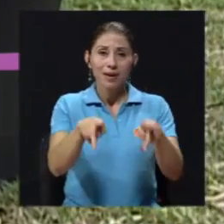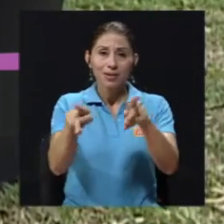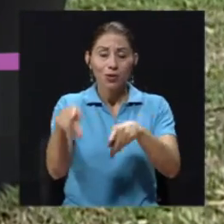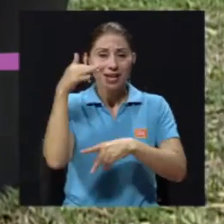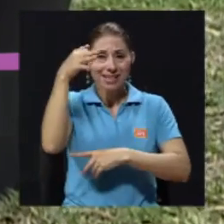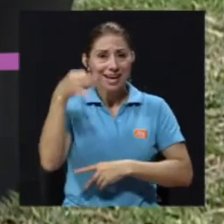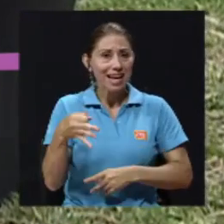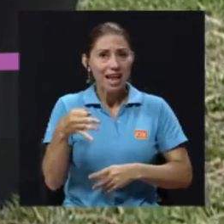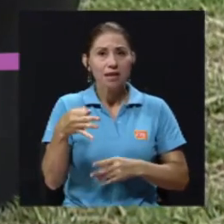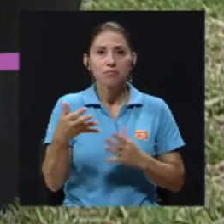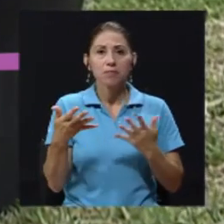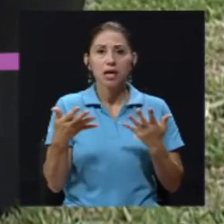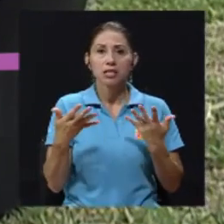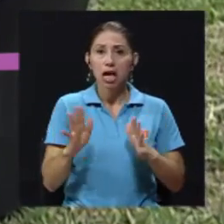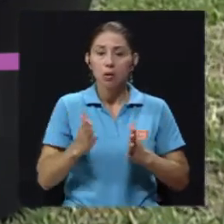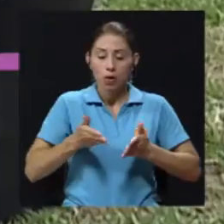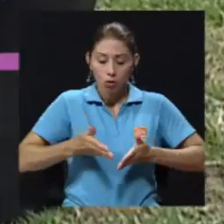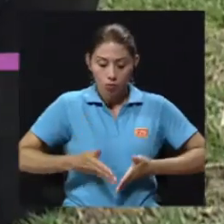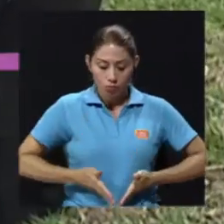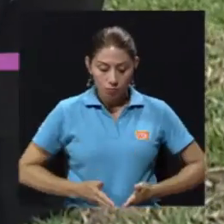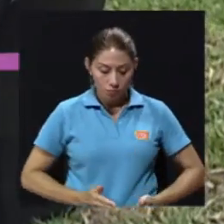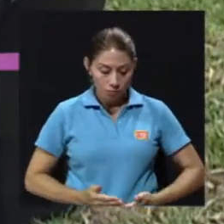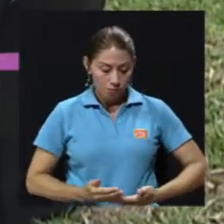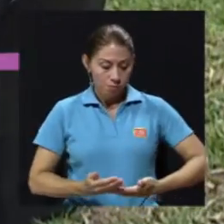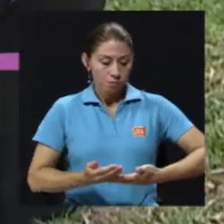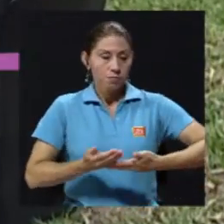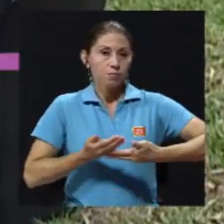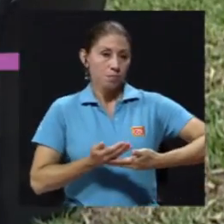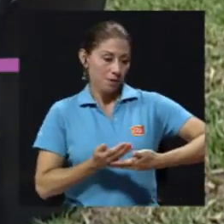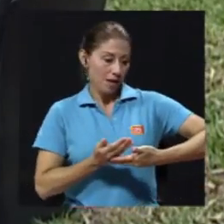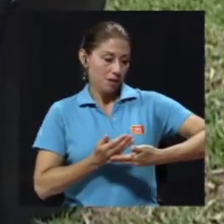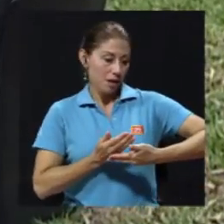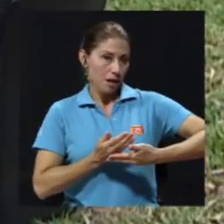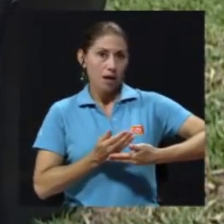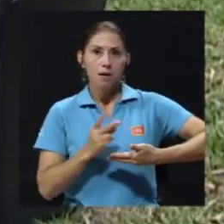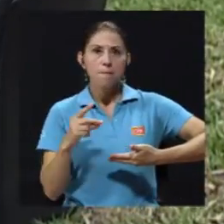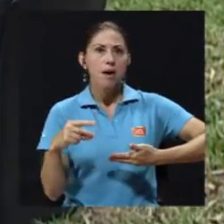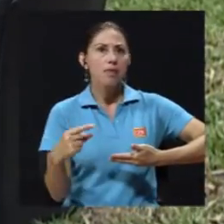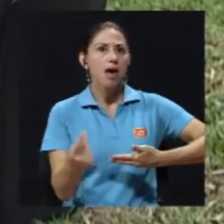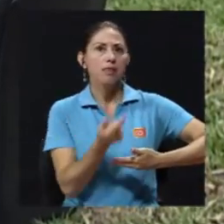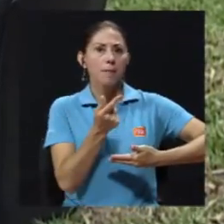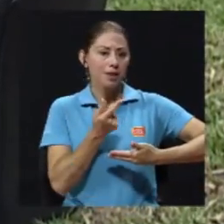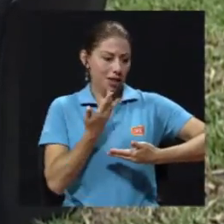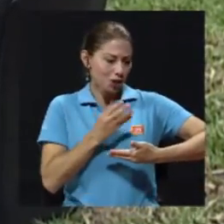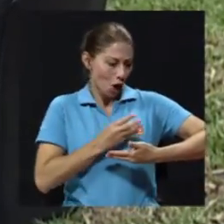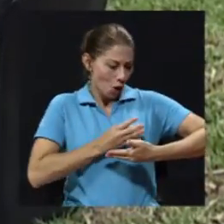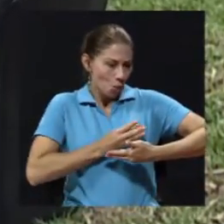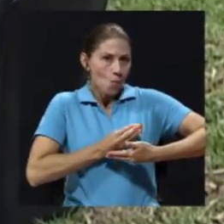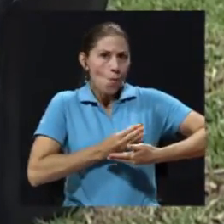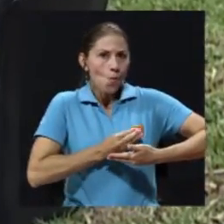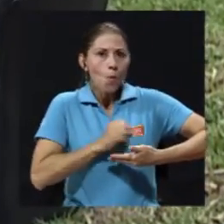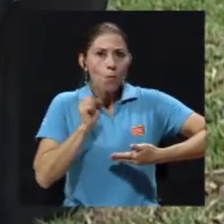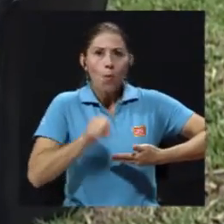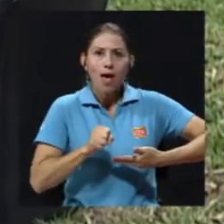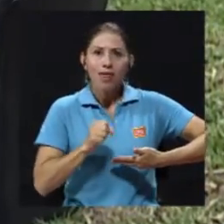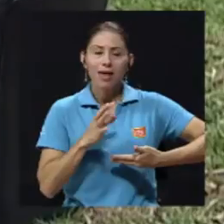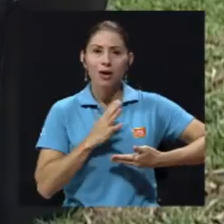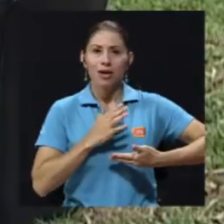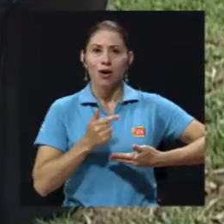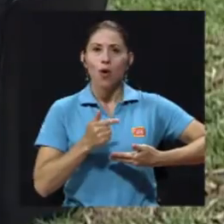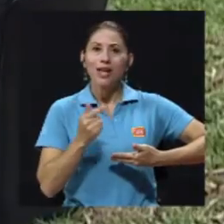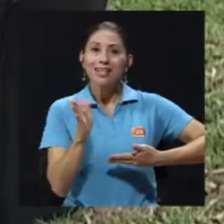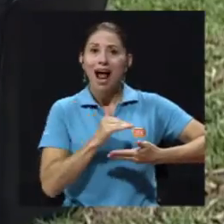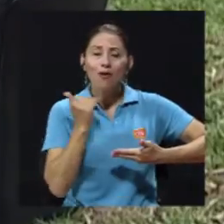creen que después de que nace el bebé, la leche comienza a brotar inmediatamente o que es un acto sencillo,